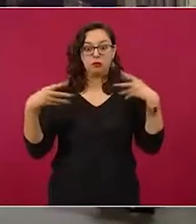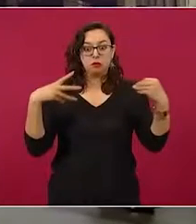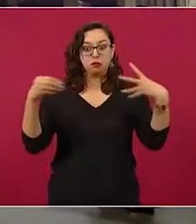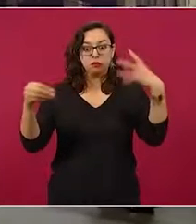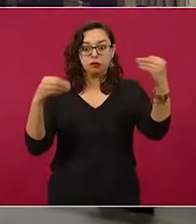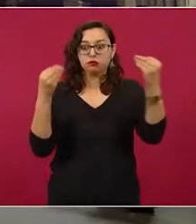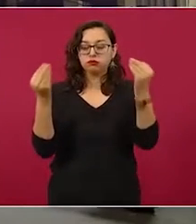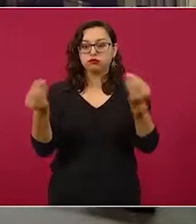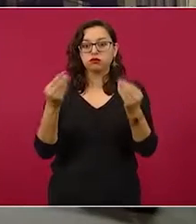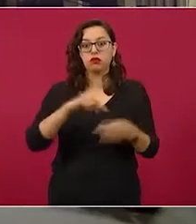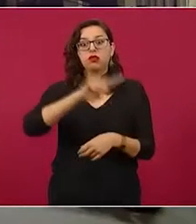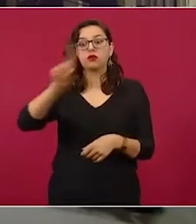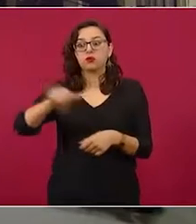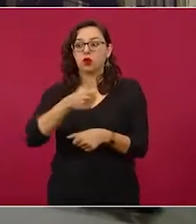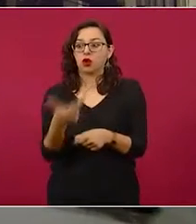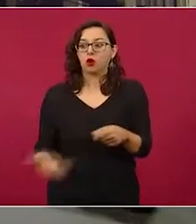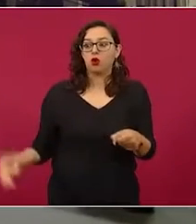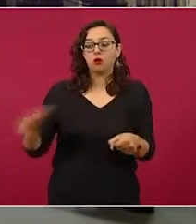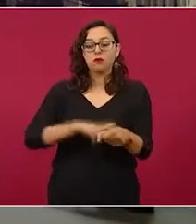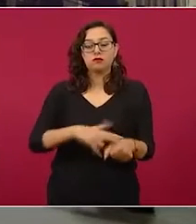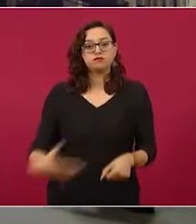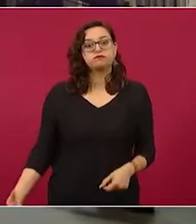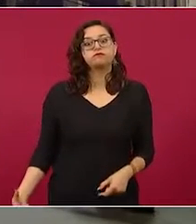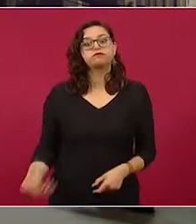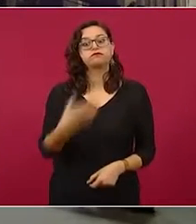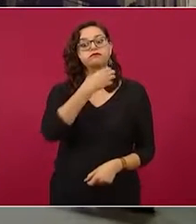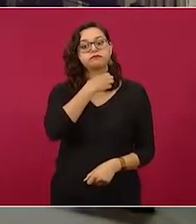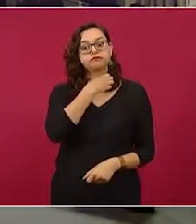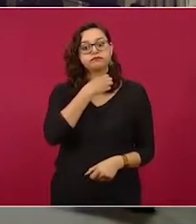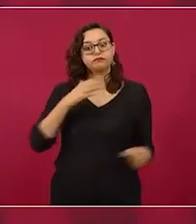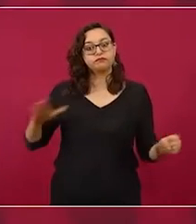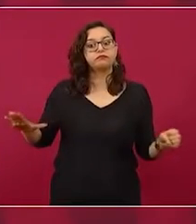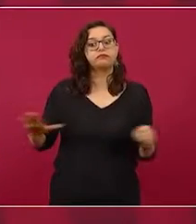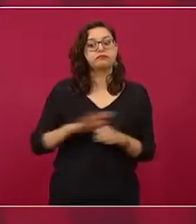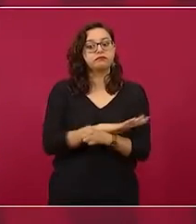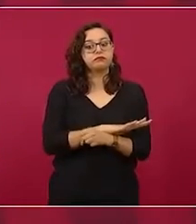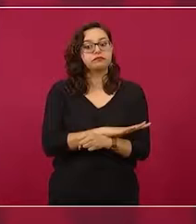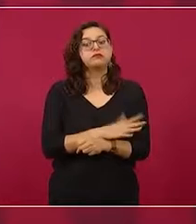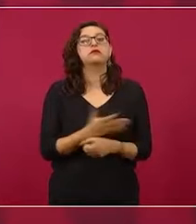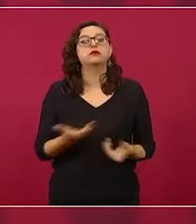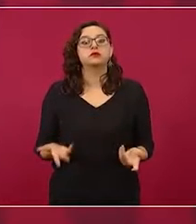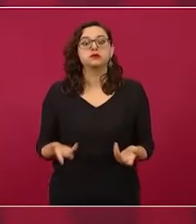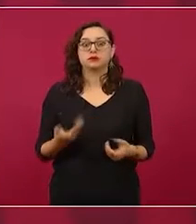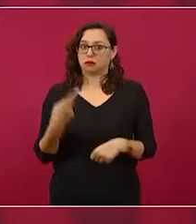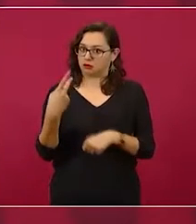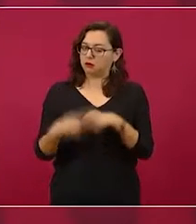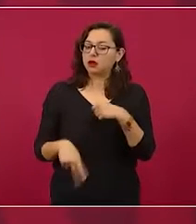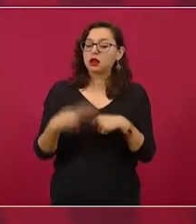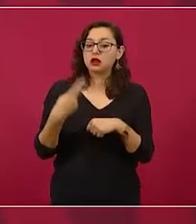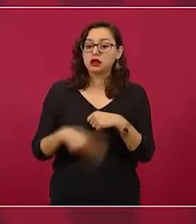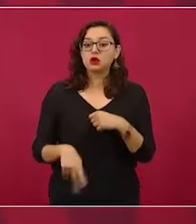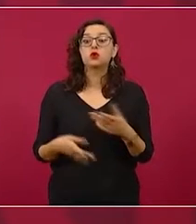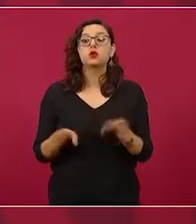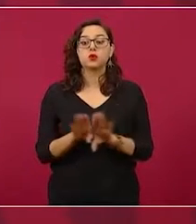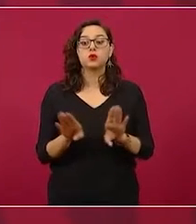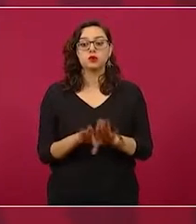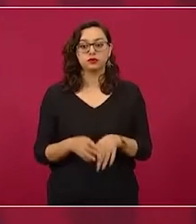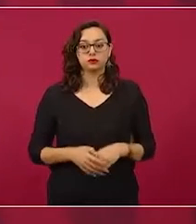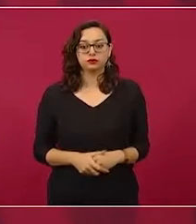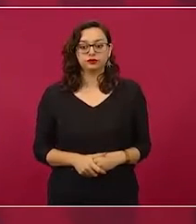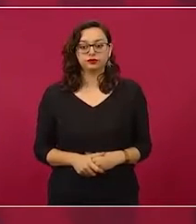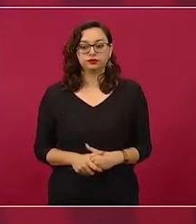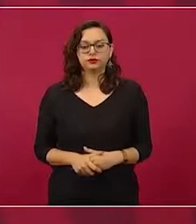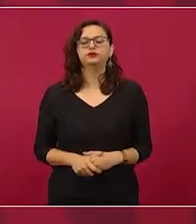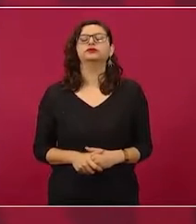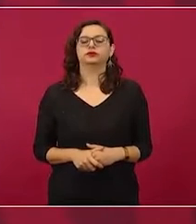Hemos estado dándole seguimiento a esta nueva variante de la